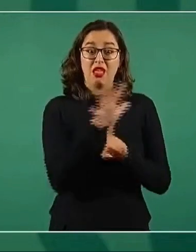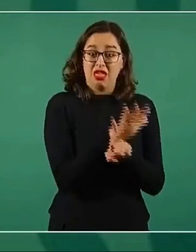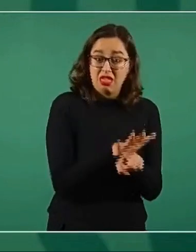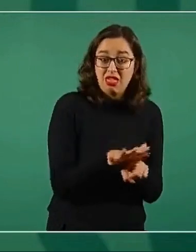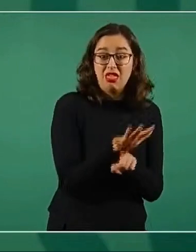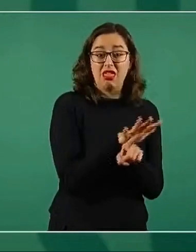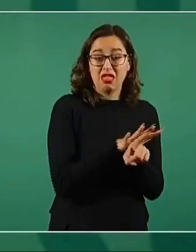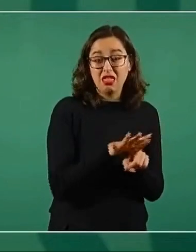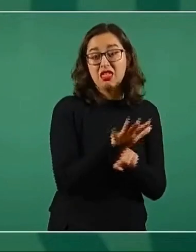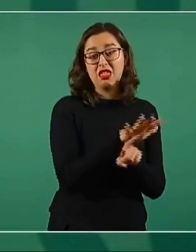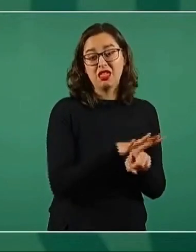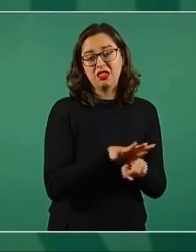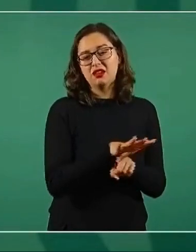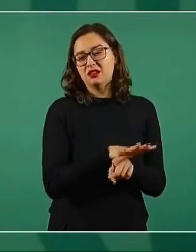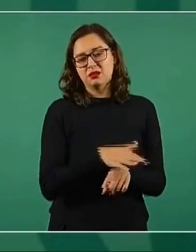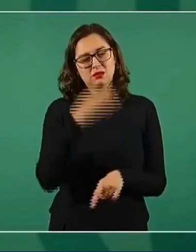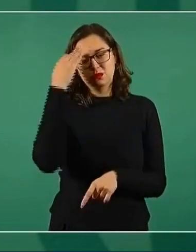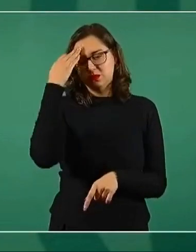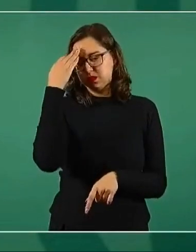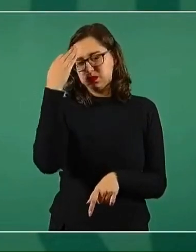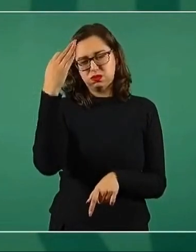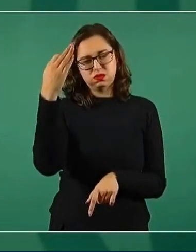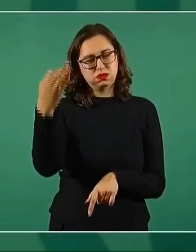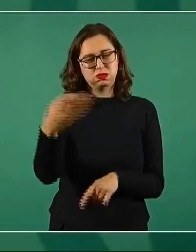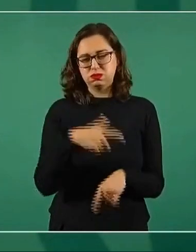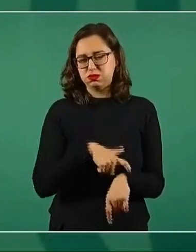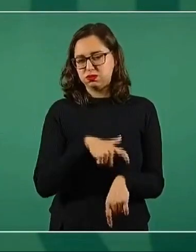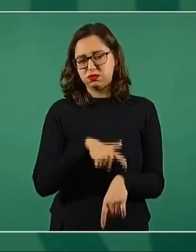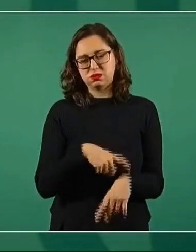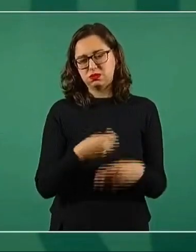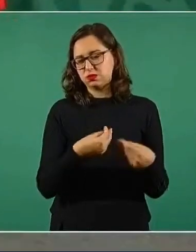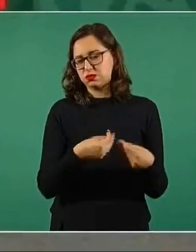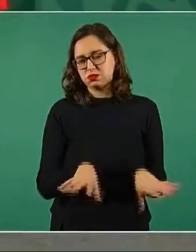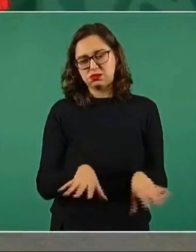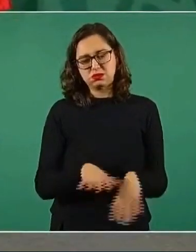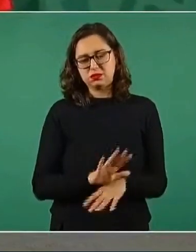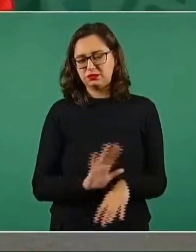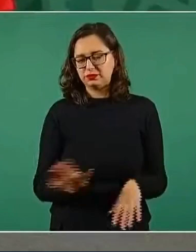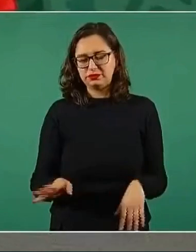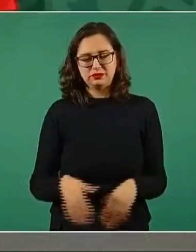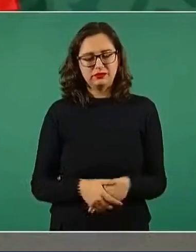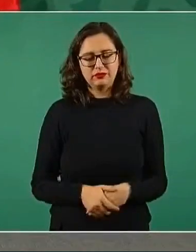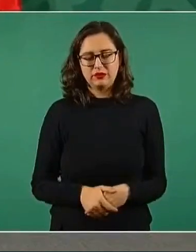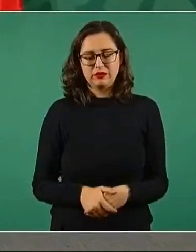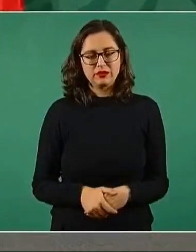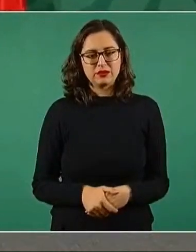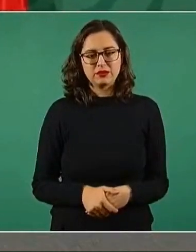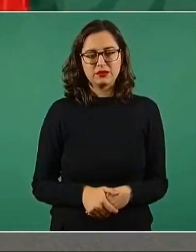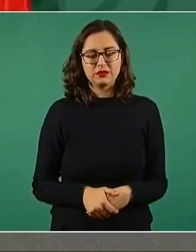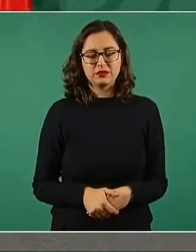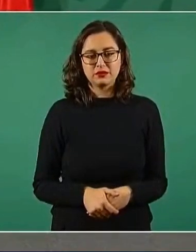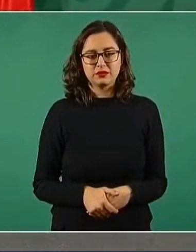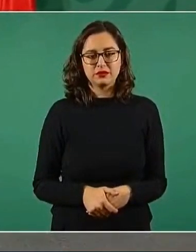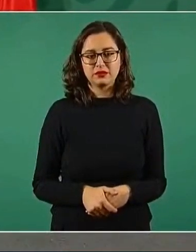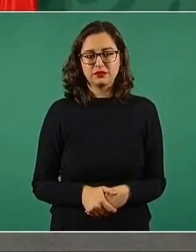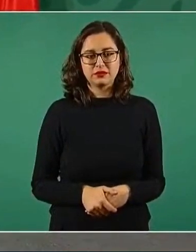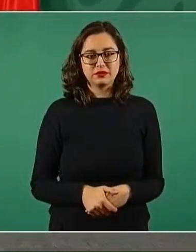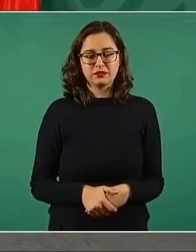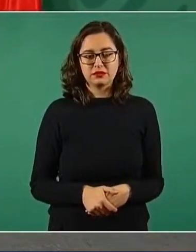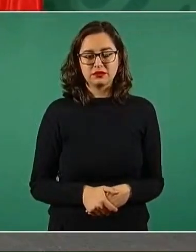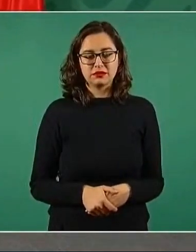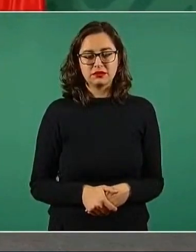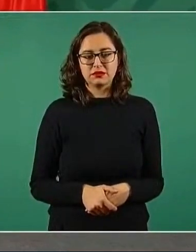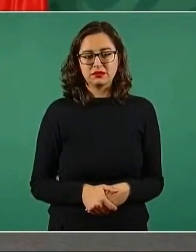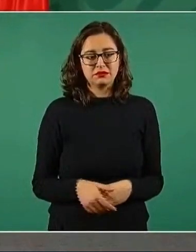porque son muy